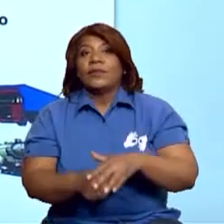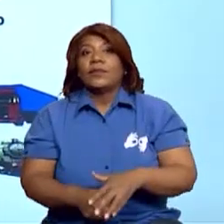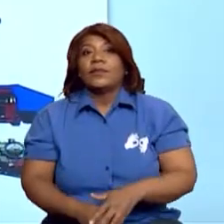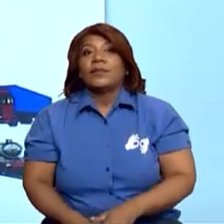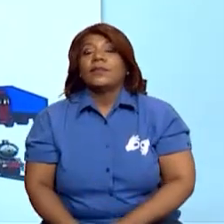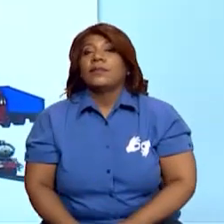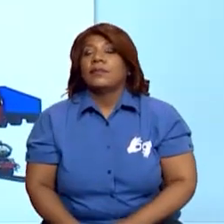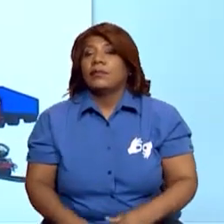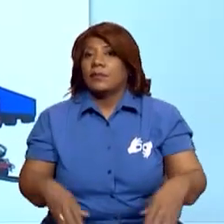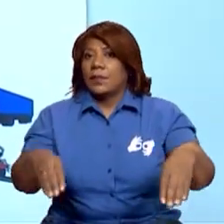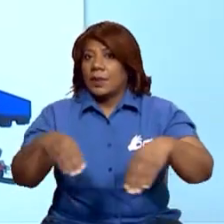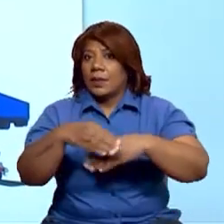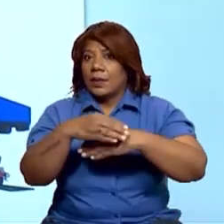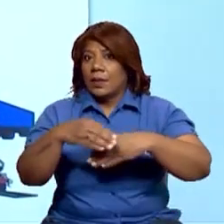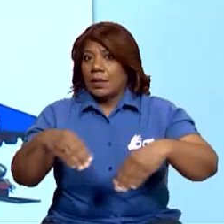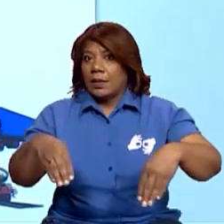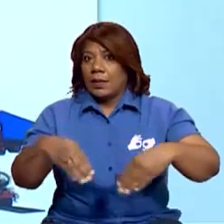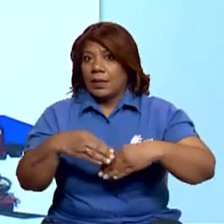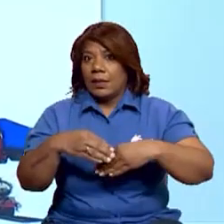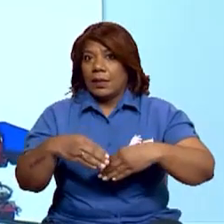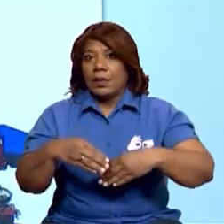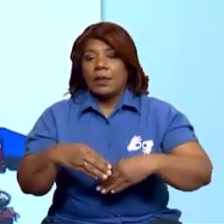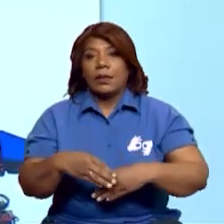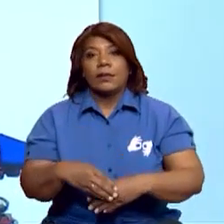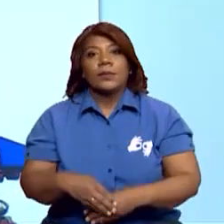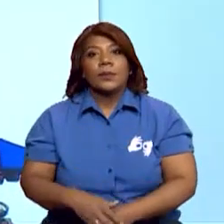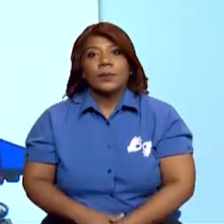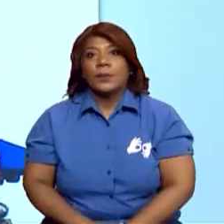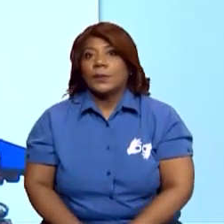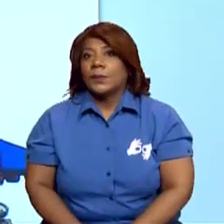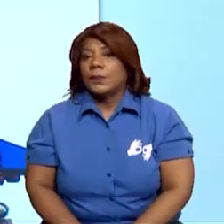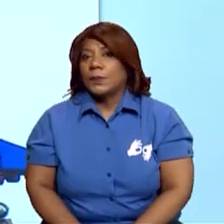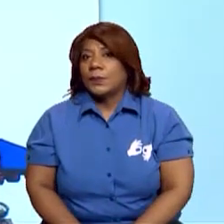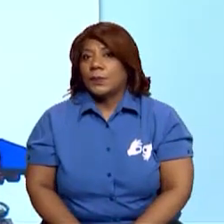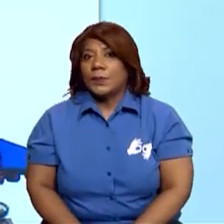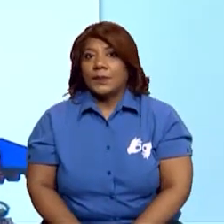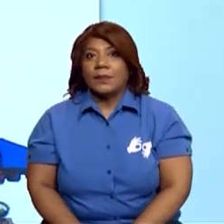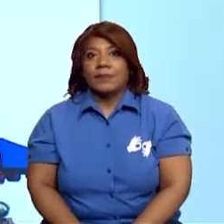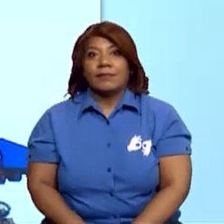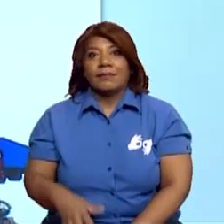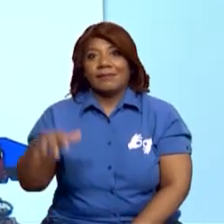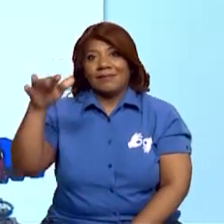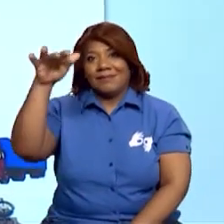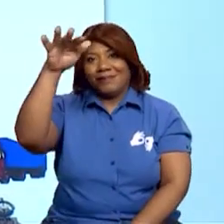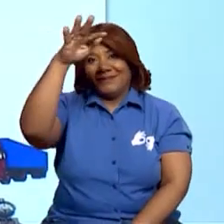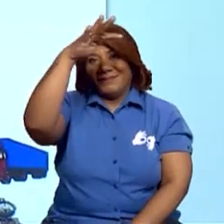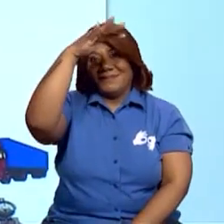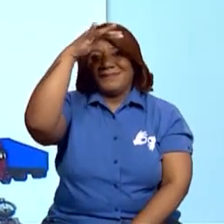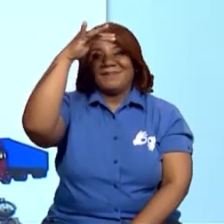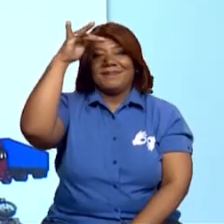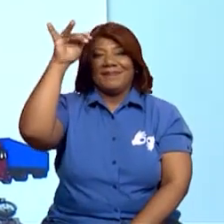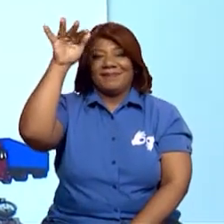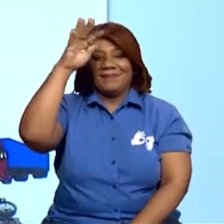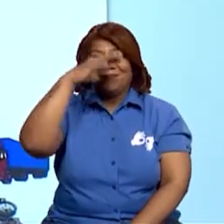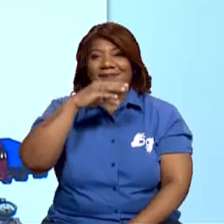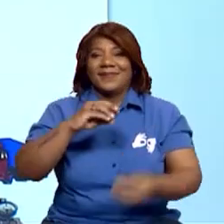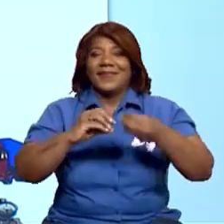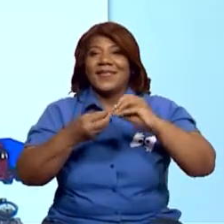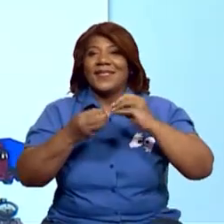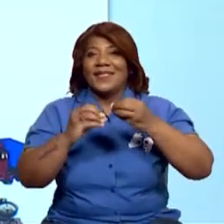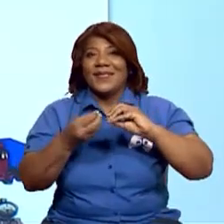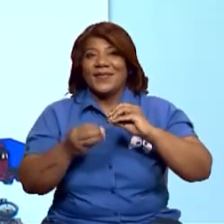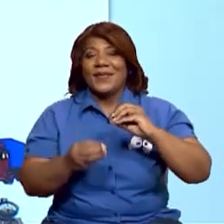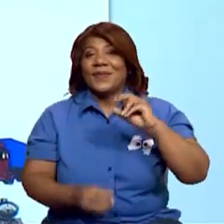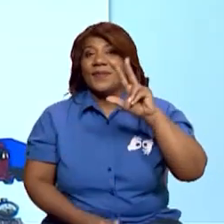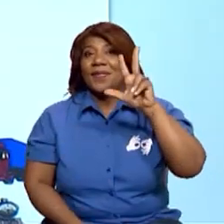¿En la tierra? No. No escucho. No, ¿verdad? En el aire. Muy bien. Mira, si podemos